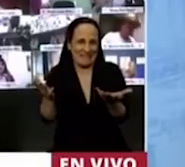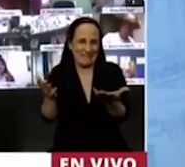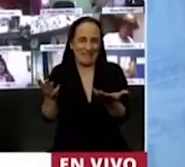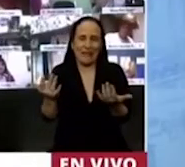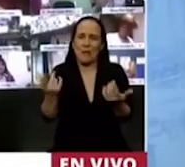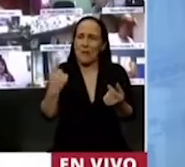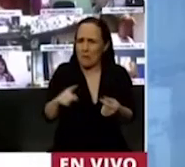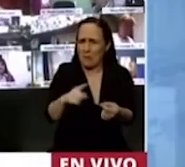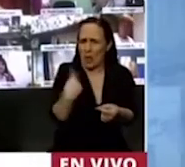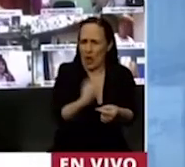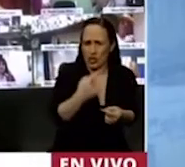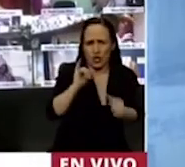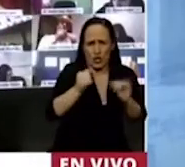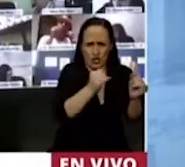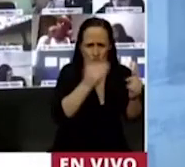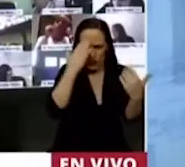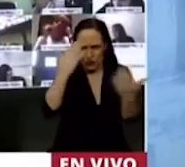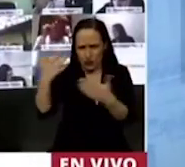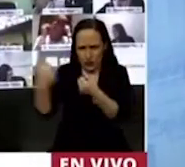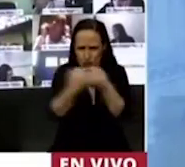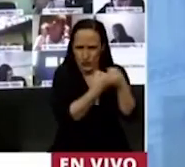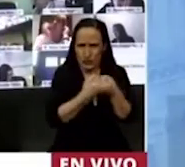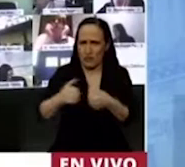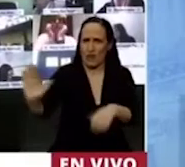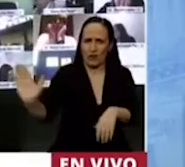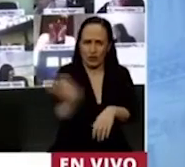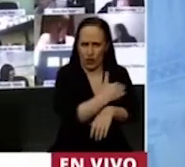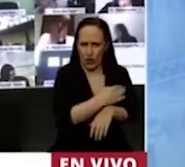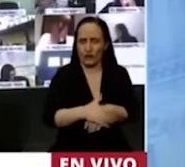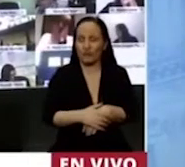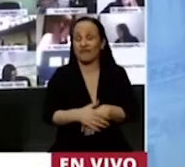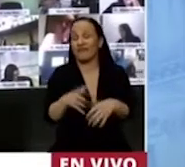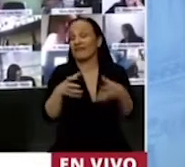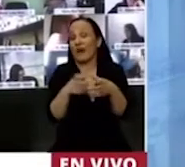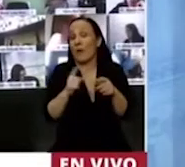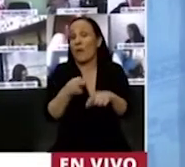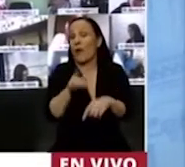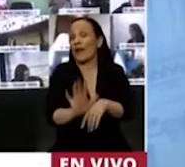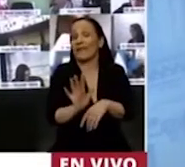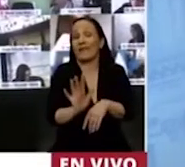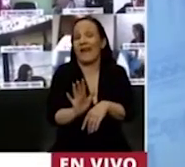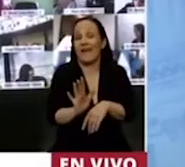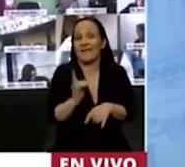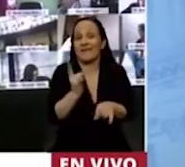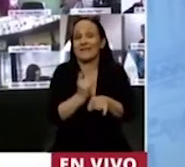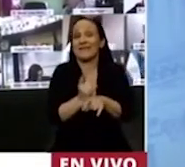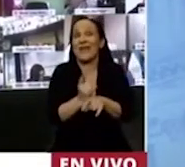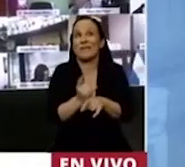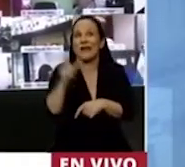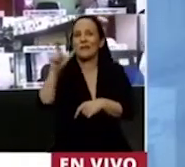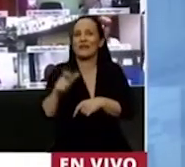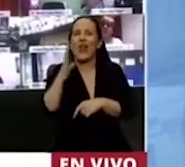adherimos a todos ellos. Siempre en la política alguien hace un aporte